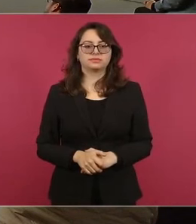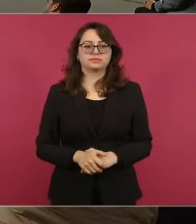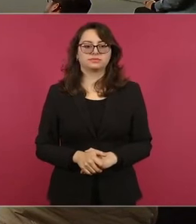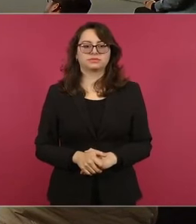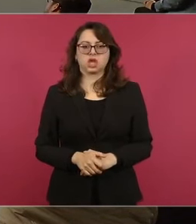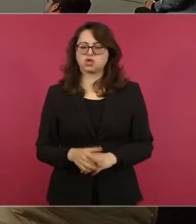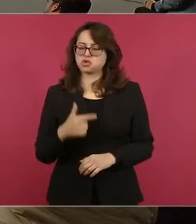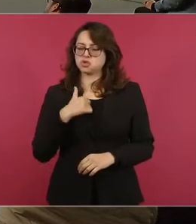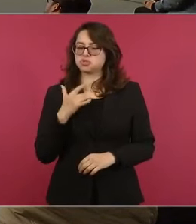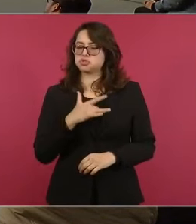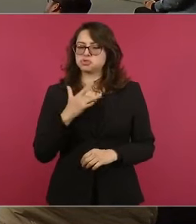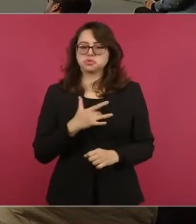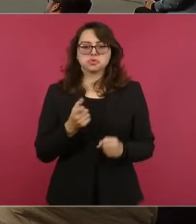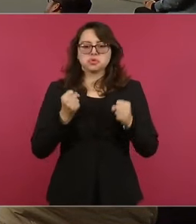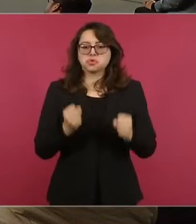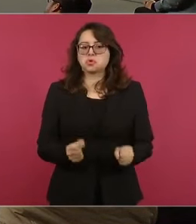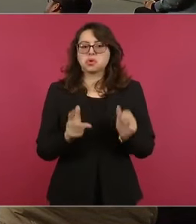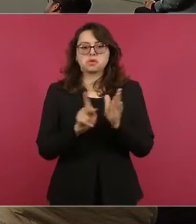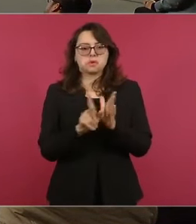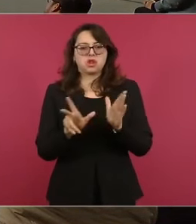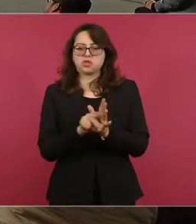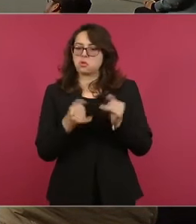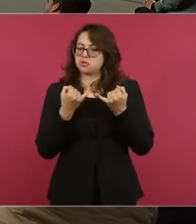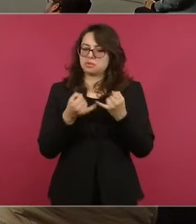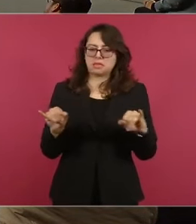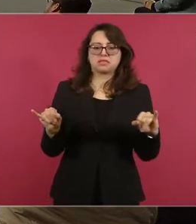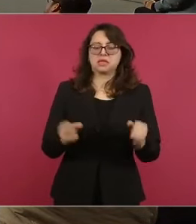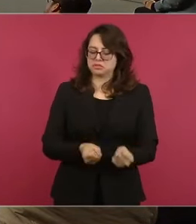No está. Este es un periódico independiente.